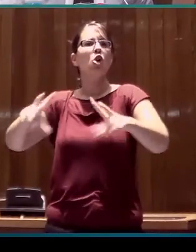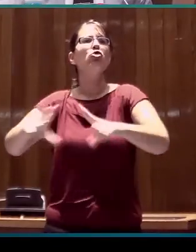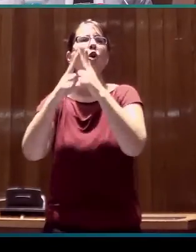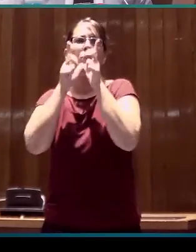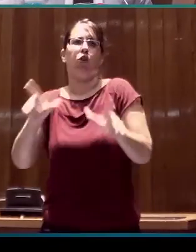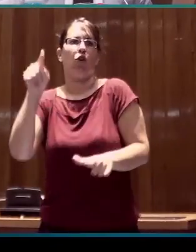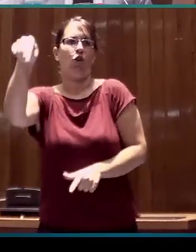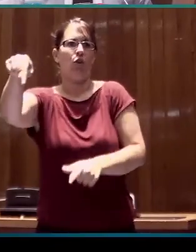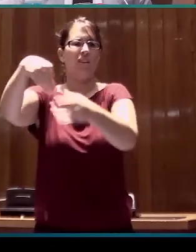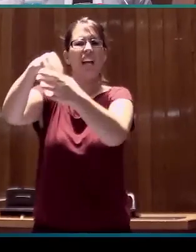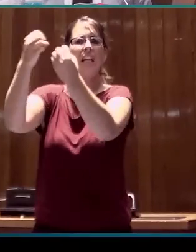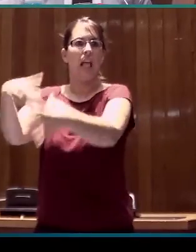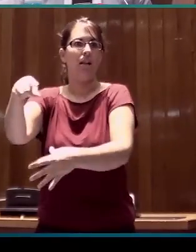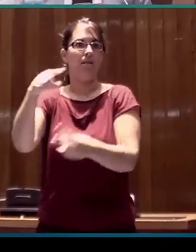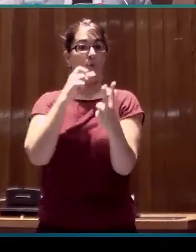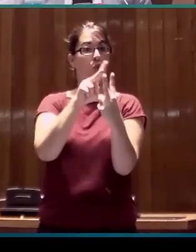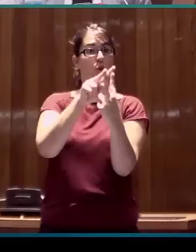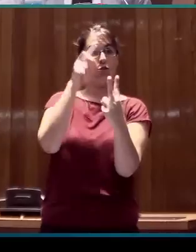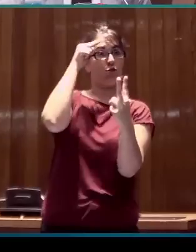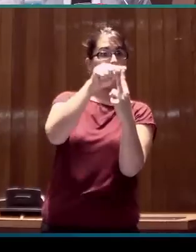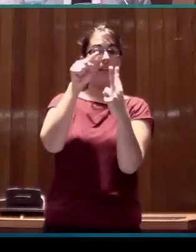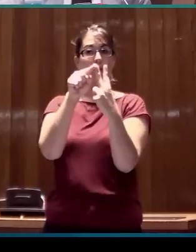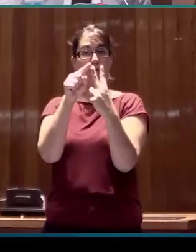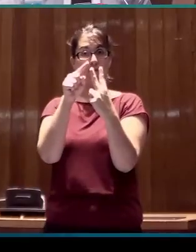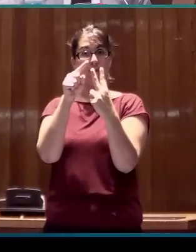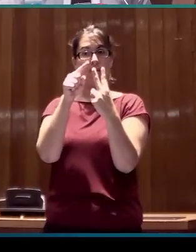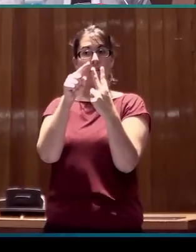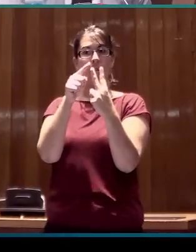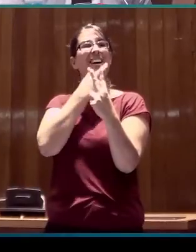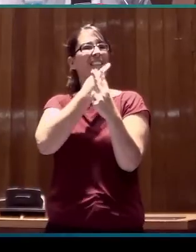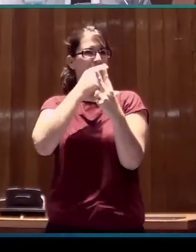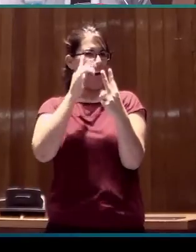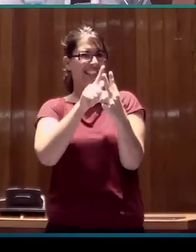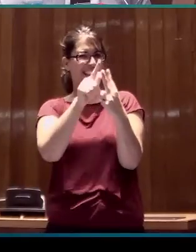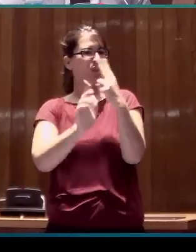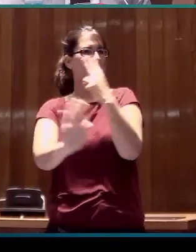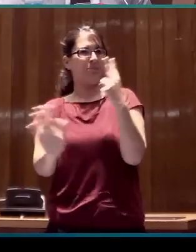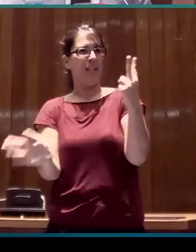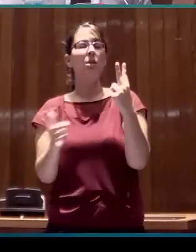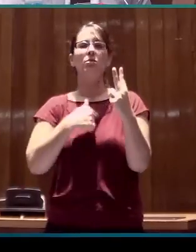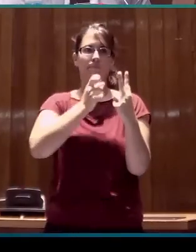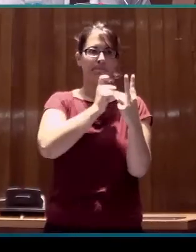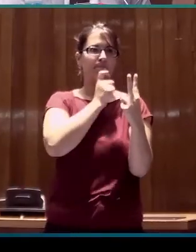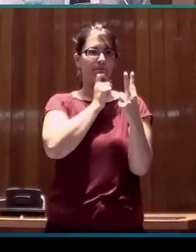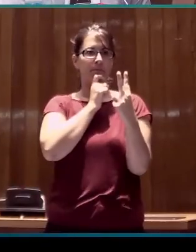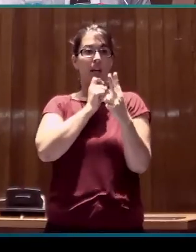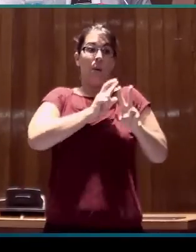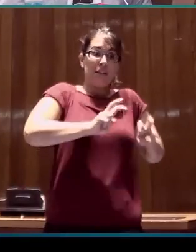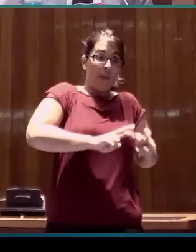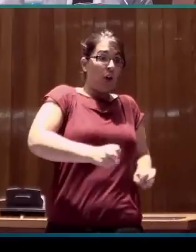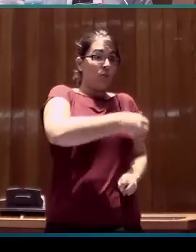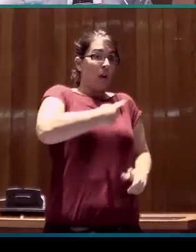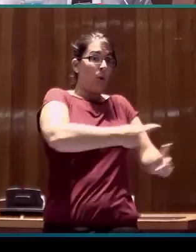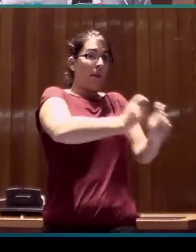Parece simple tener dos objetivos, pero son realmente complejos. Llegar a un estado de resultados de investigación que nos